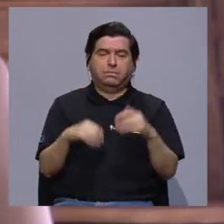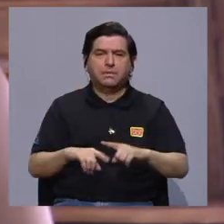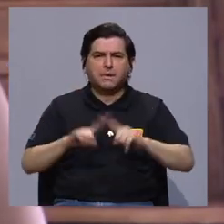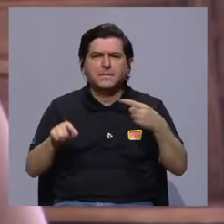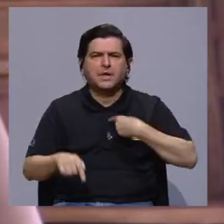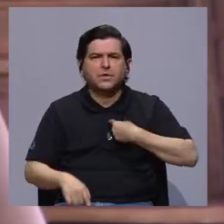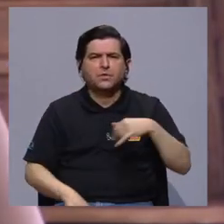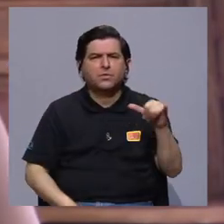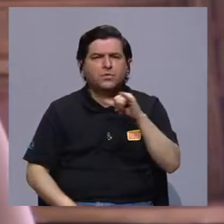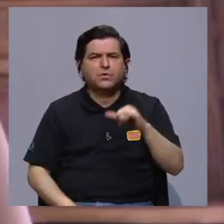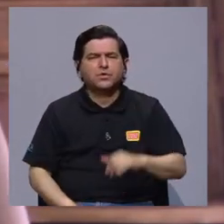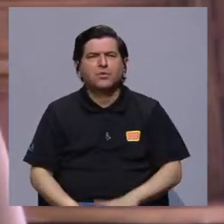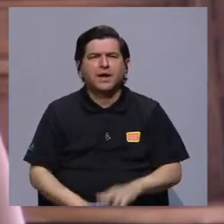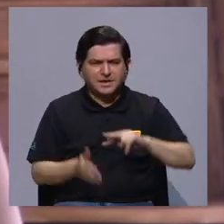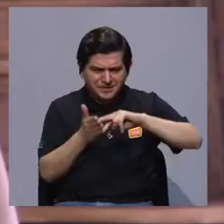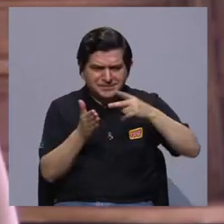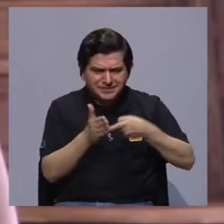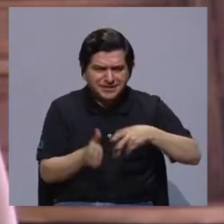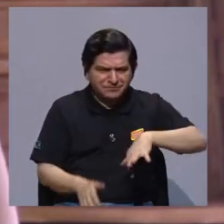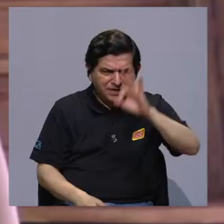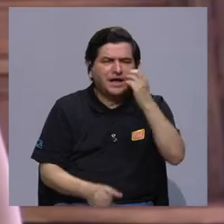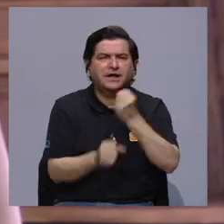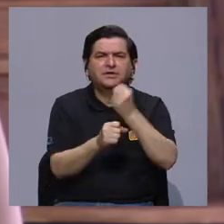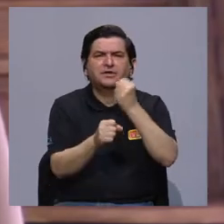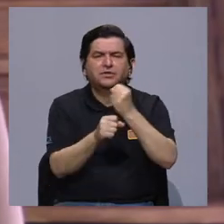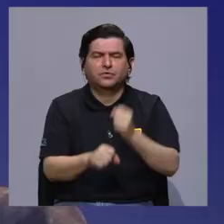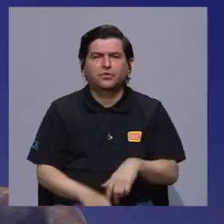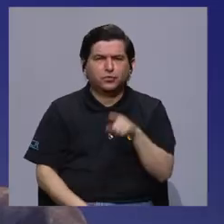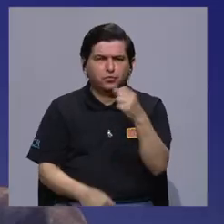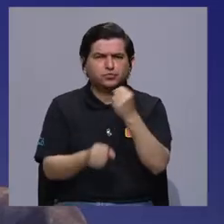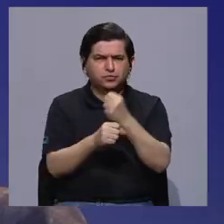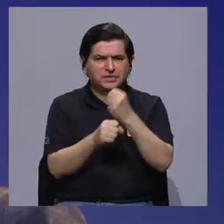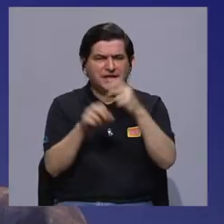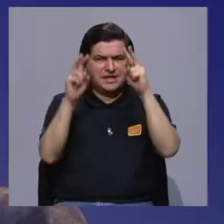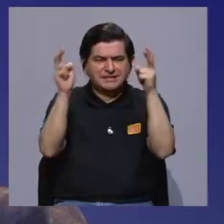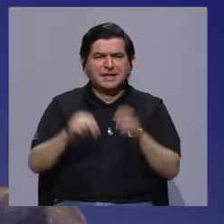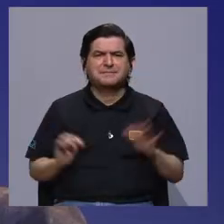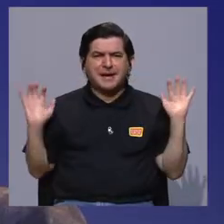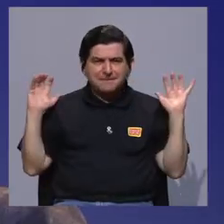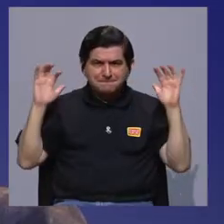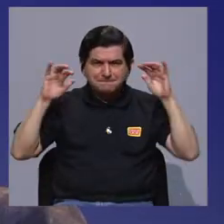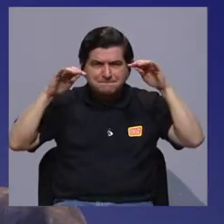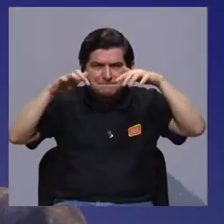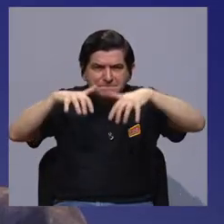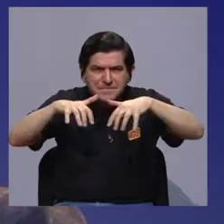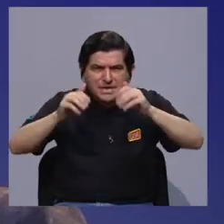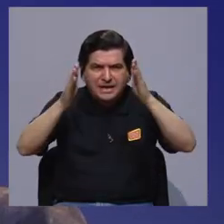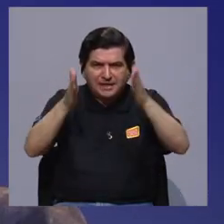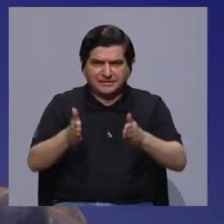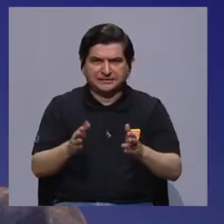pero le dan también como un sentido al trabajo. ¿Ha trabajado también el tema de la migración?